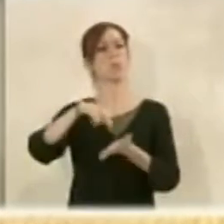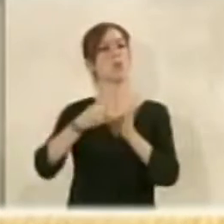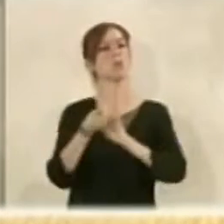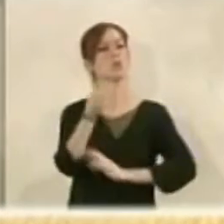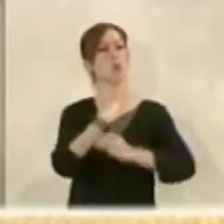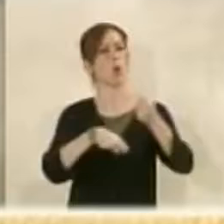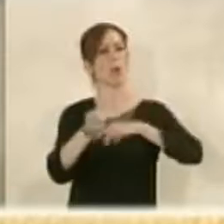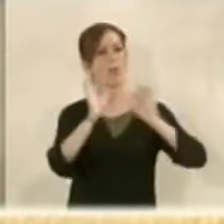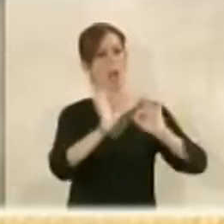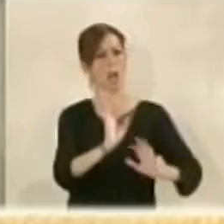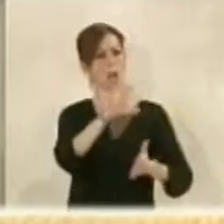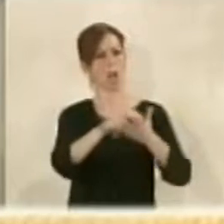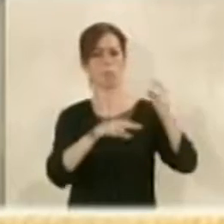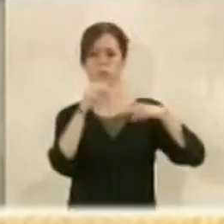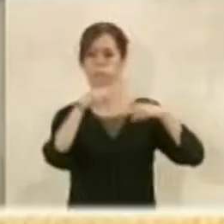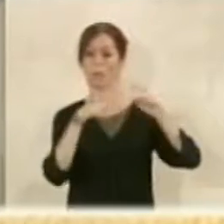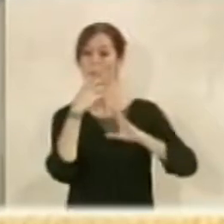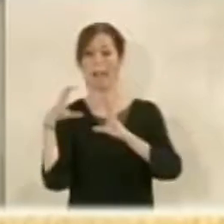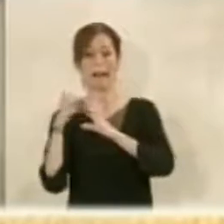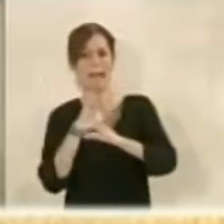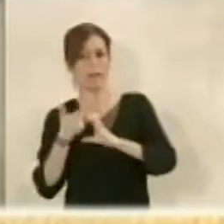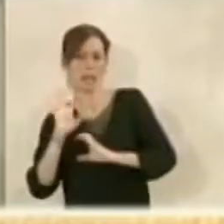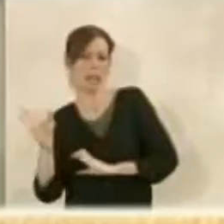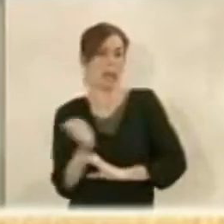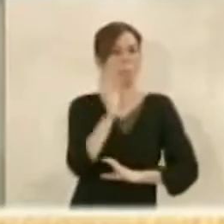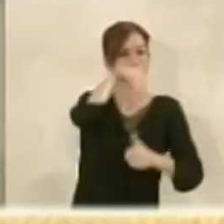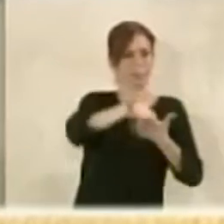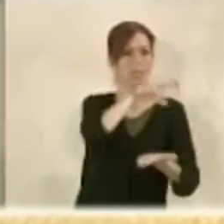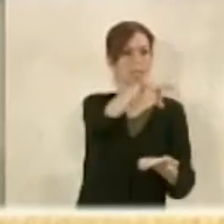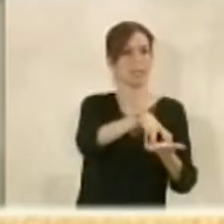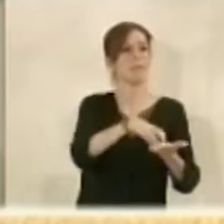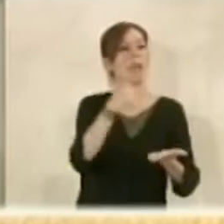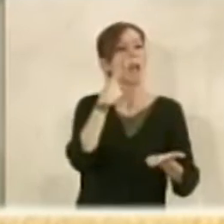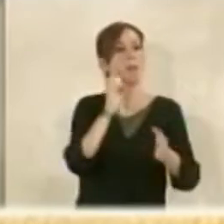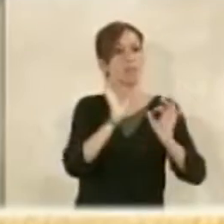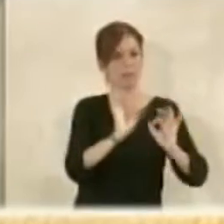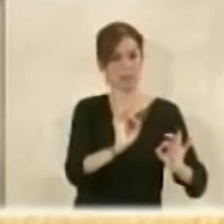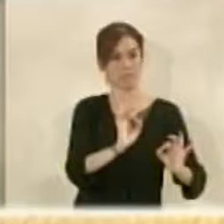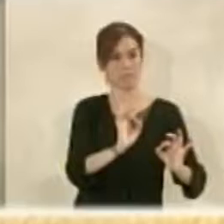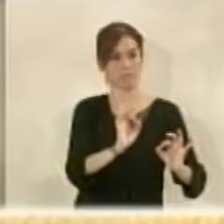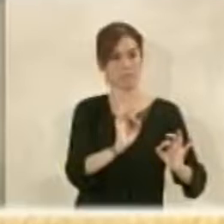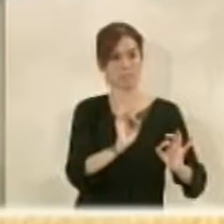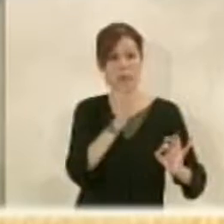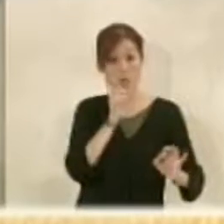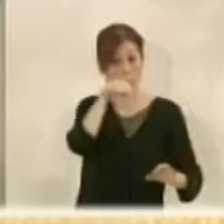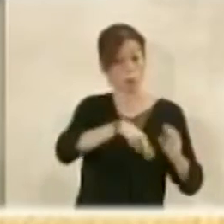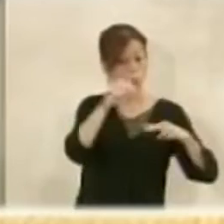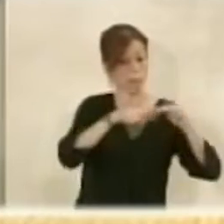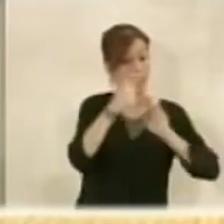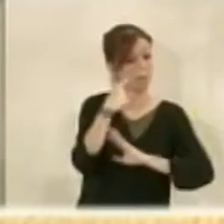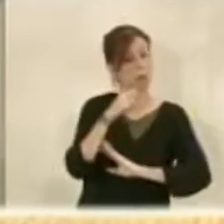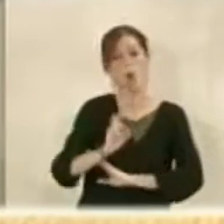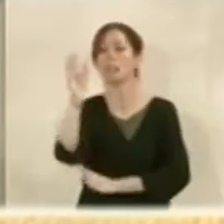comercial como es este a una ciudad como Granada, por ejemplo. Hoy que ya viene a Almería cuando podía haber ido a otras ciudades